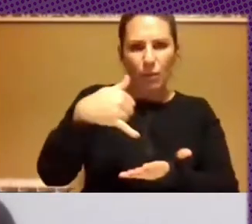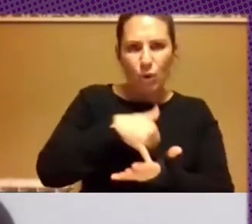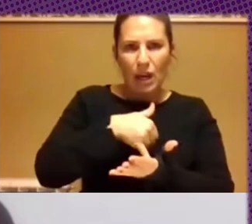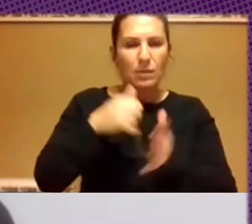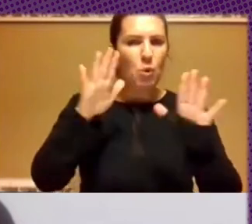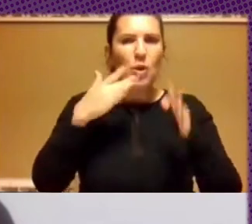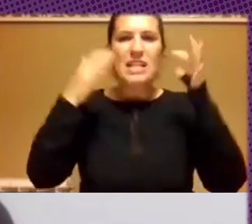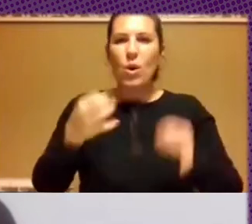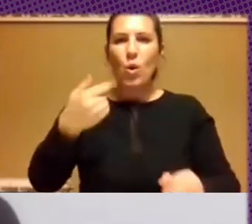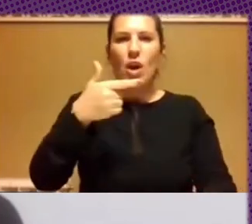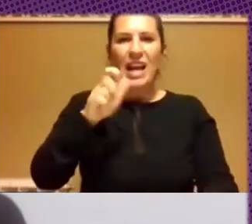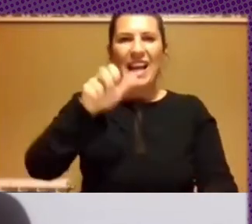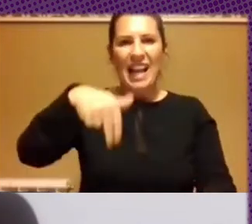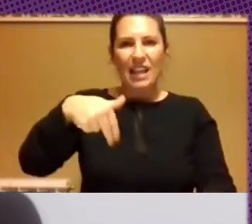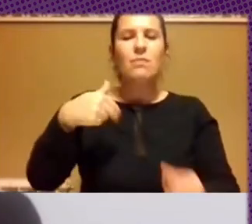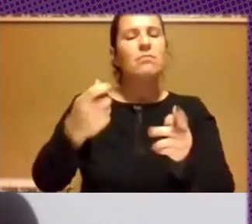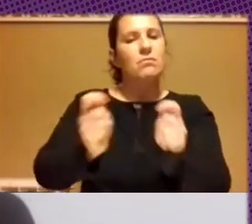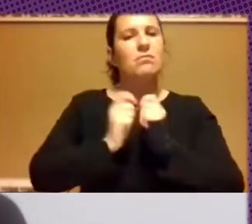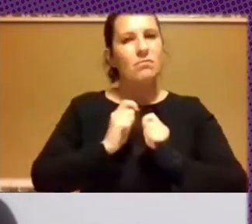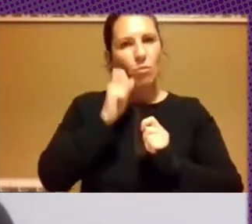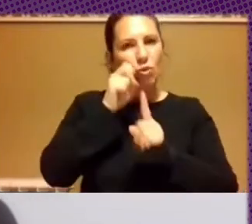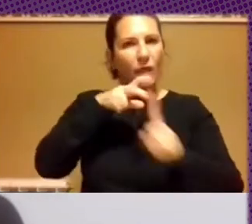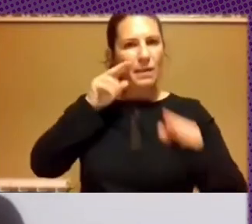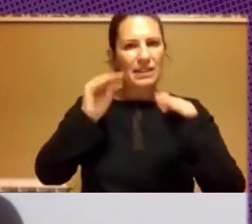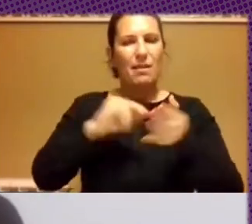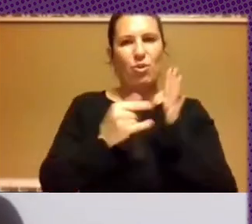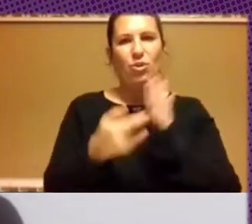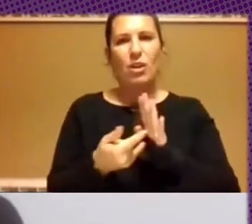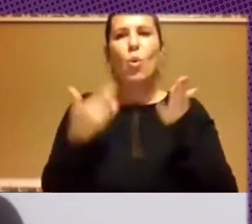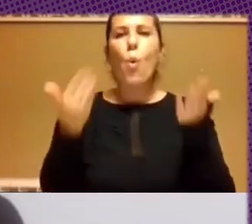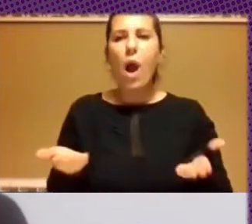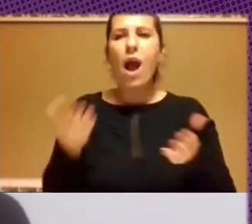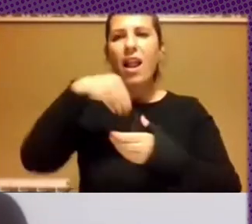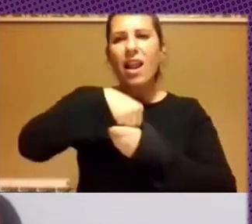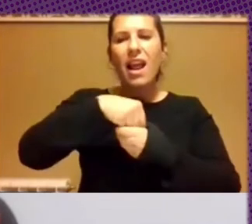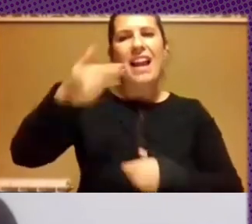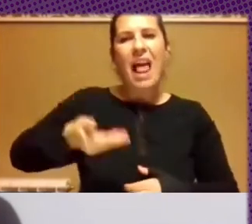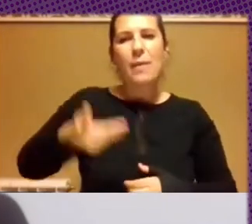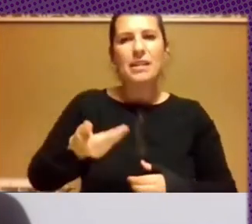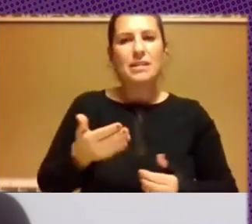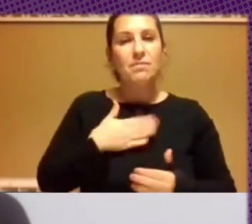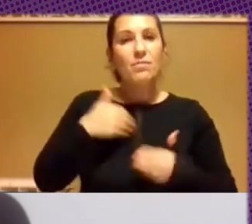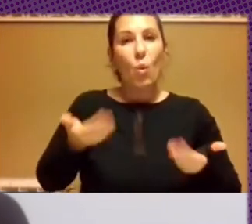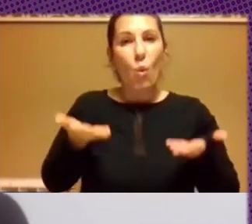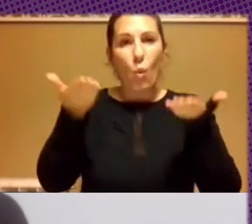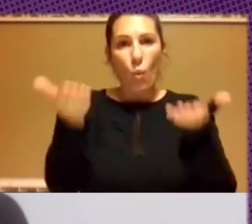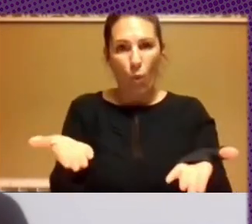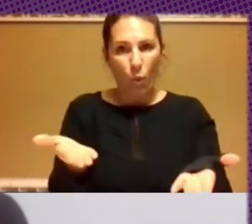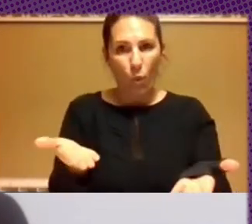nos aporta esa visión de este proyecto y cuáles son las claves. Así que Glenn, cuando